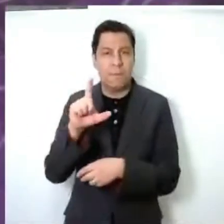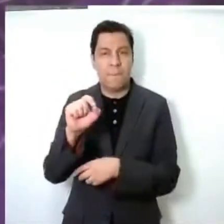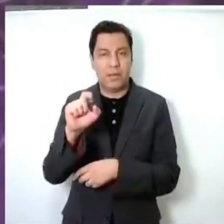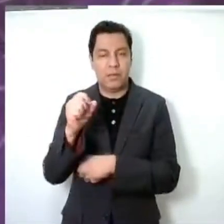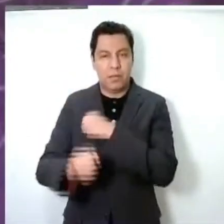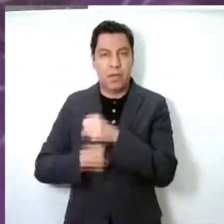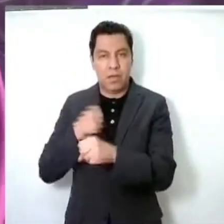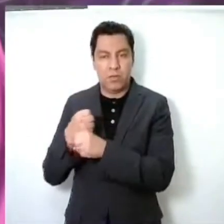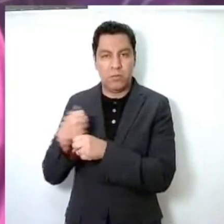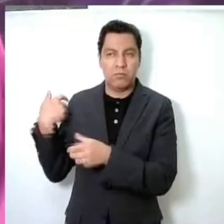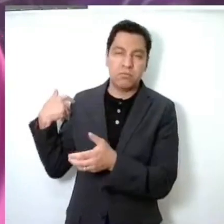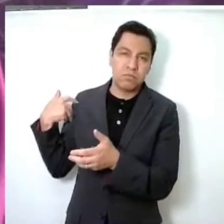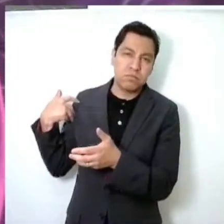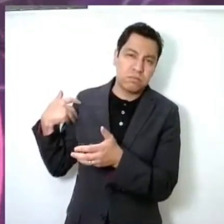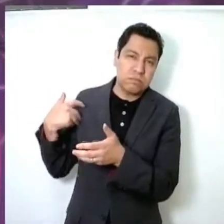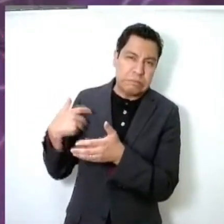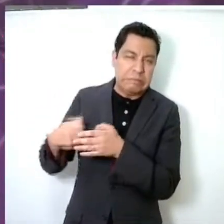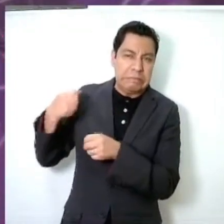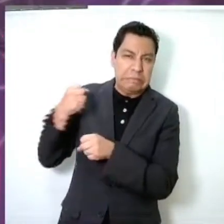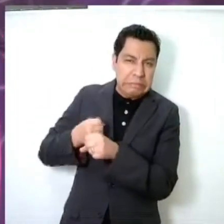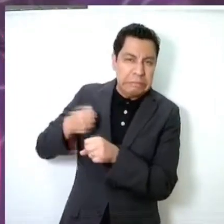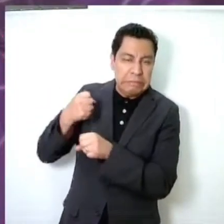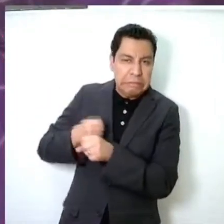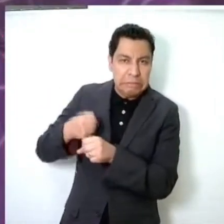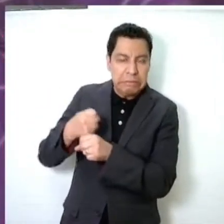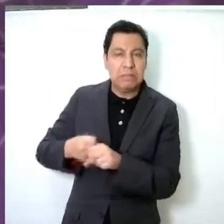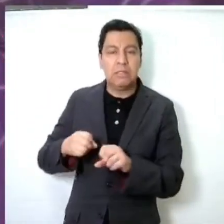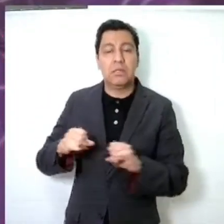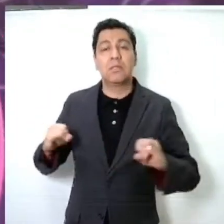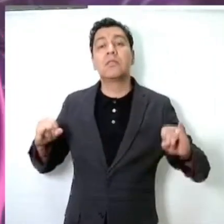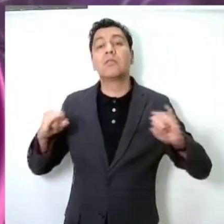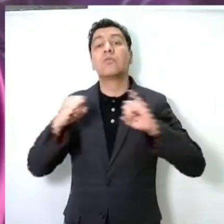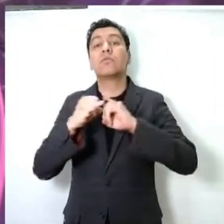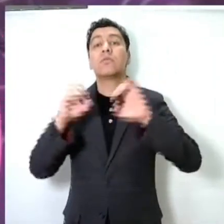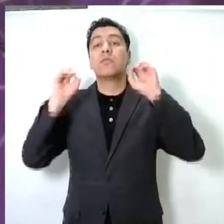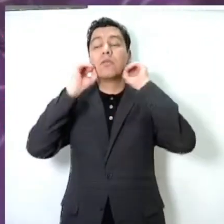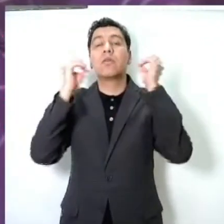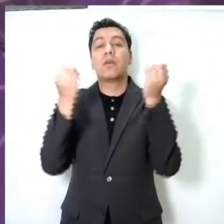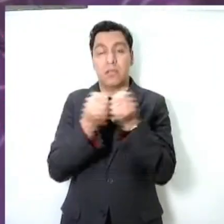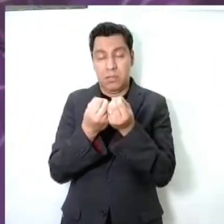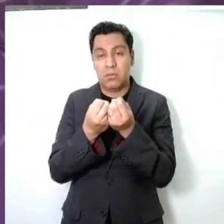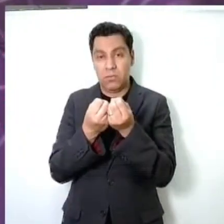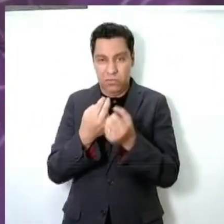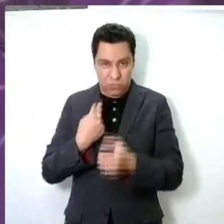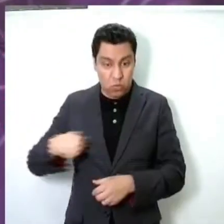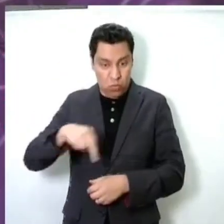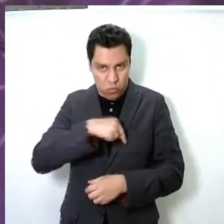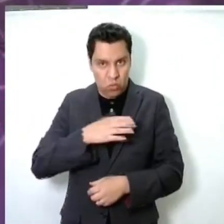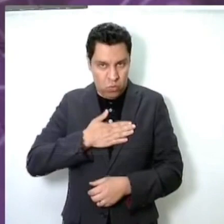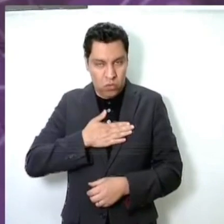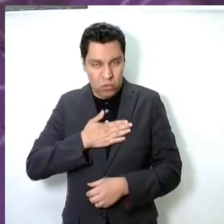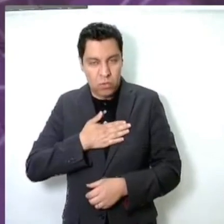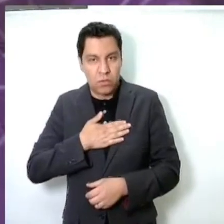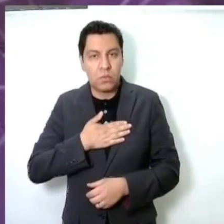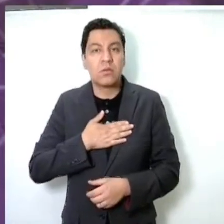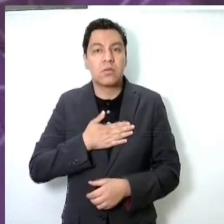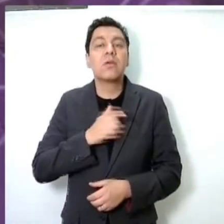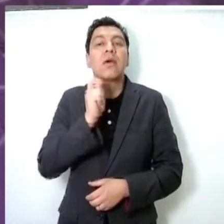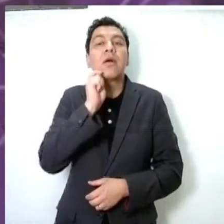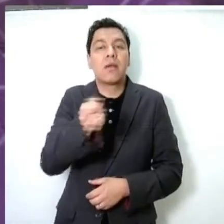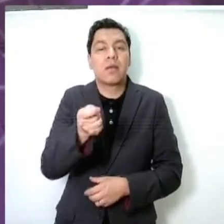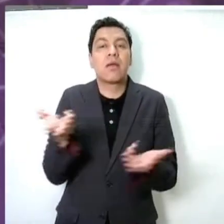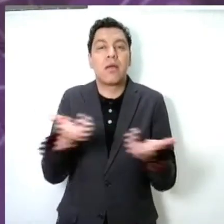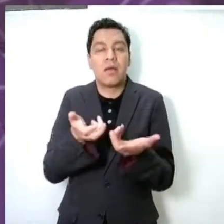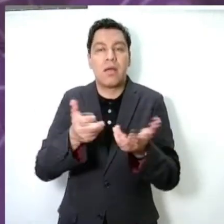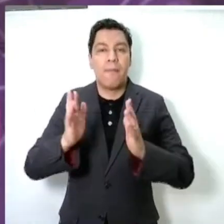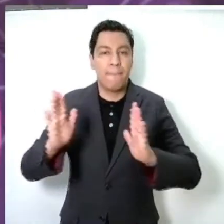hemos venido trabajando los organismos garantes, quienes hoy tenemos este privilegio de estar al frente participando como